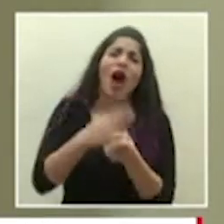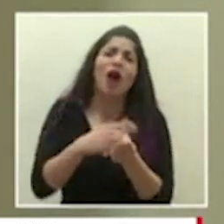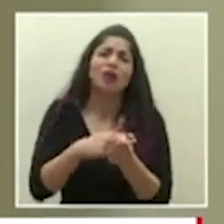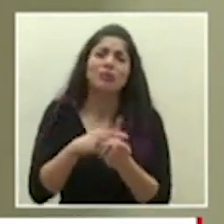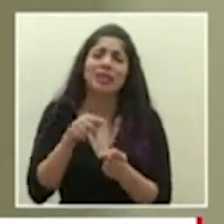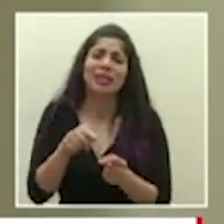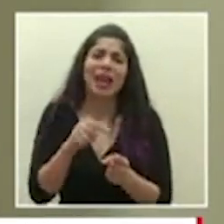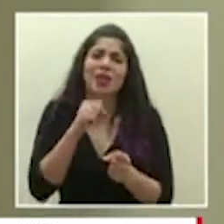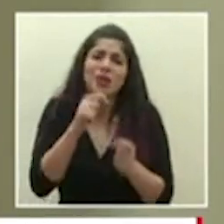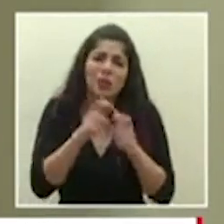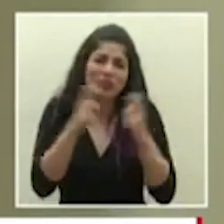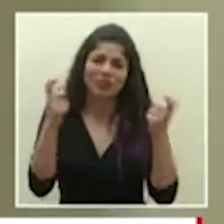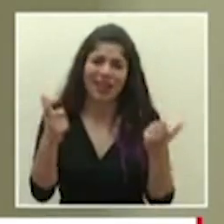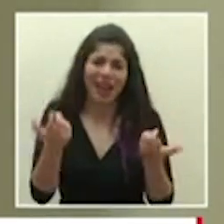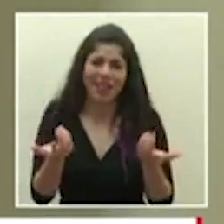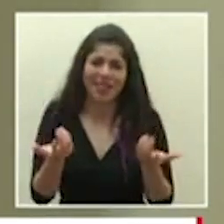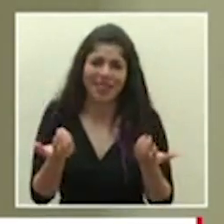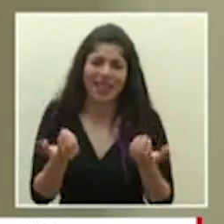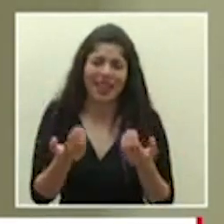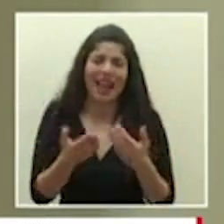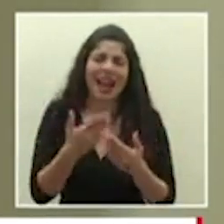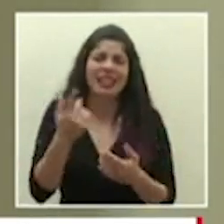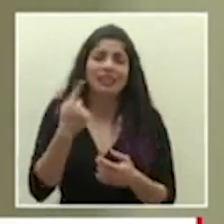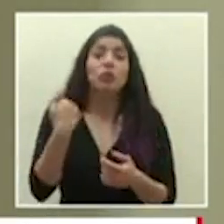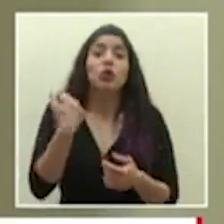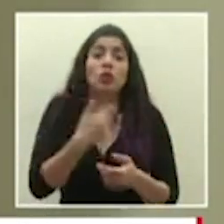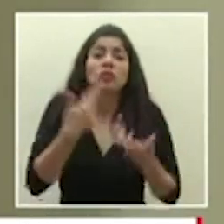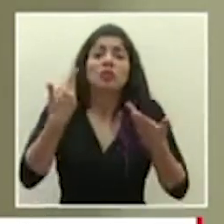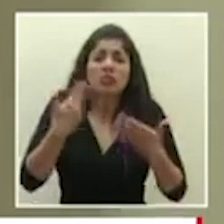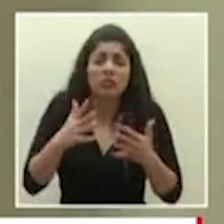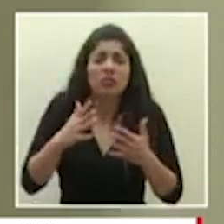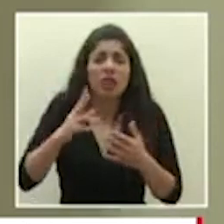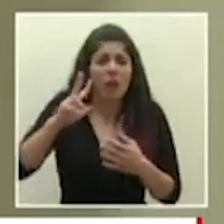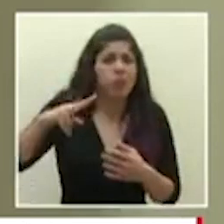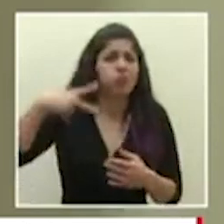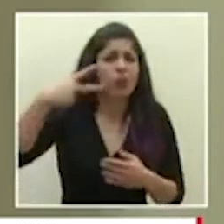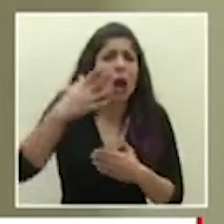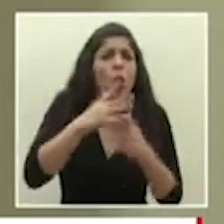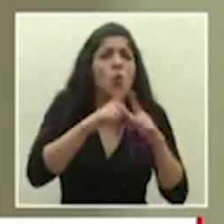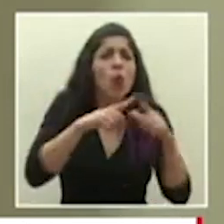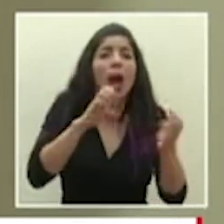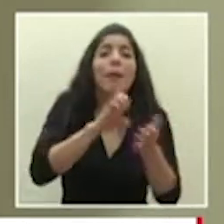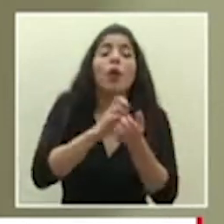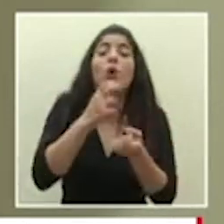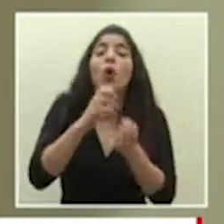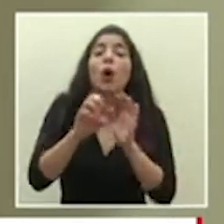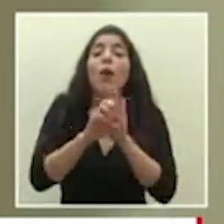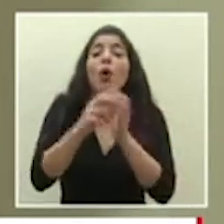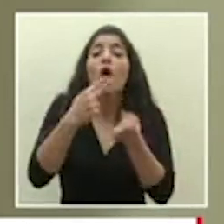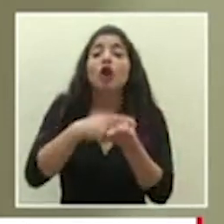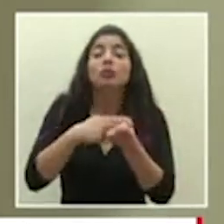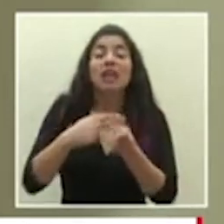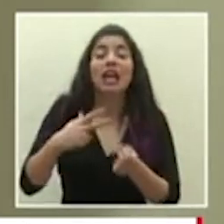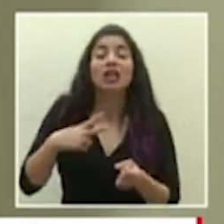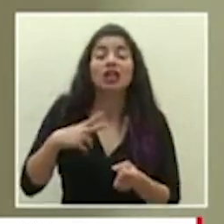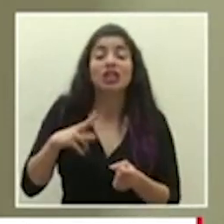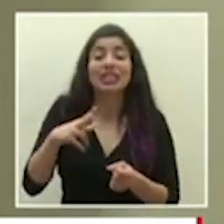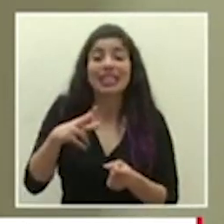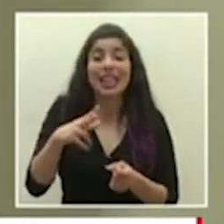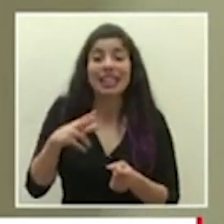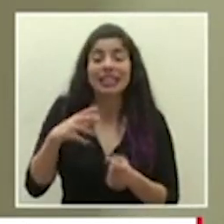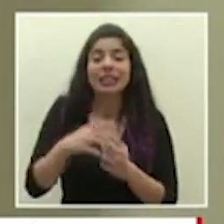son muy grandes normalmente nosotros hemos reforzado en algunos lugares por ejemplo el hospital de los chiles tiene un hospital campaña